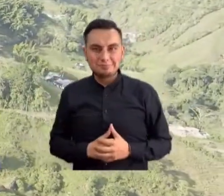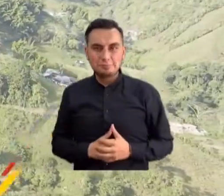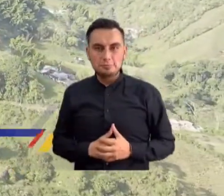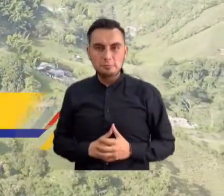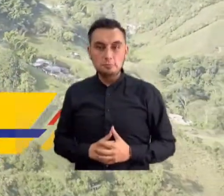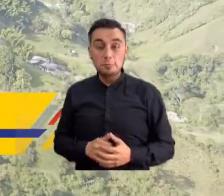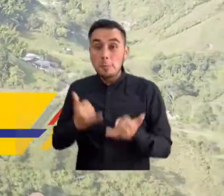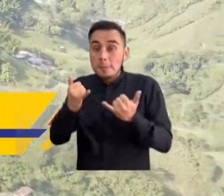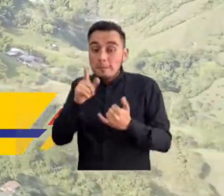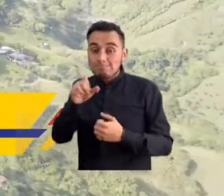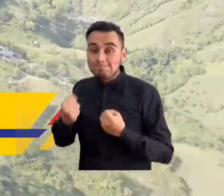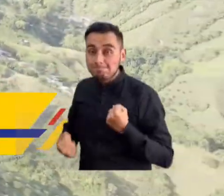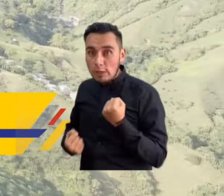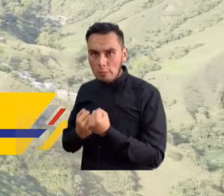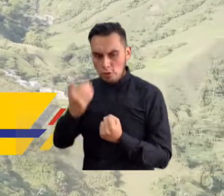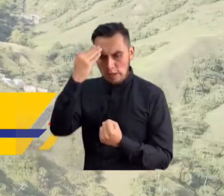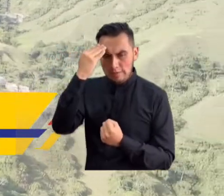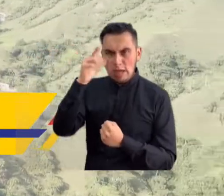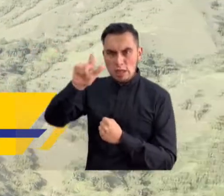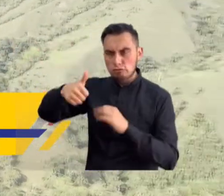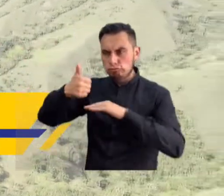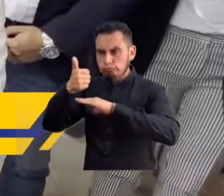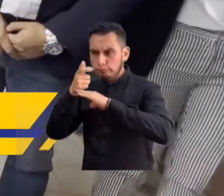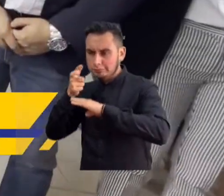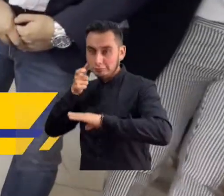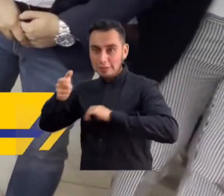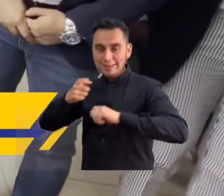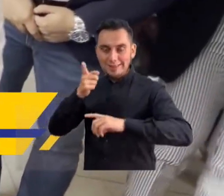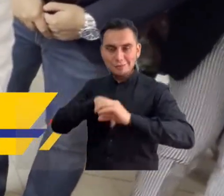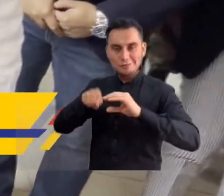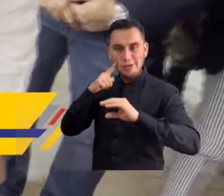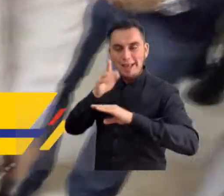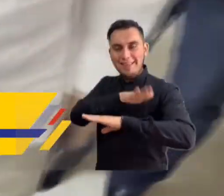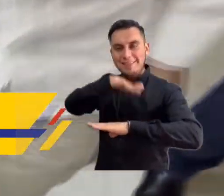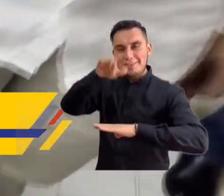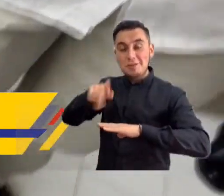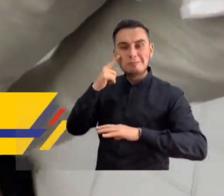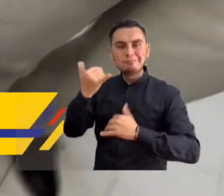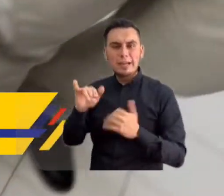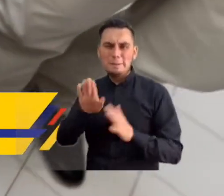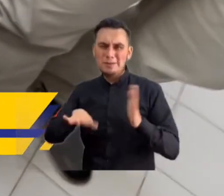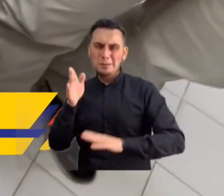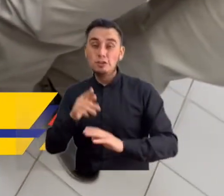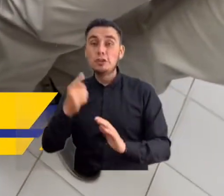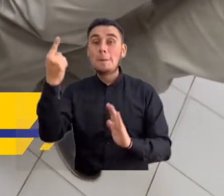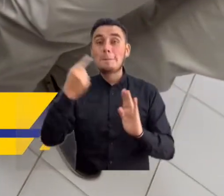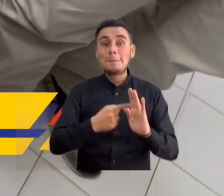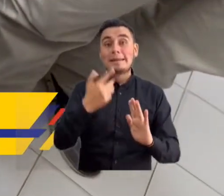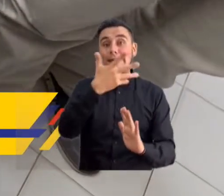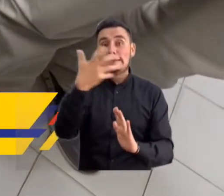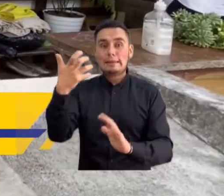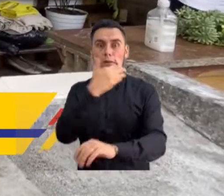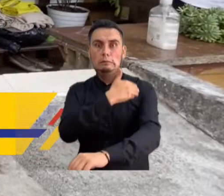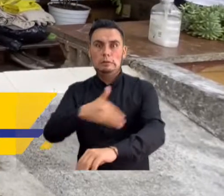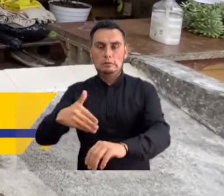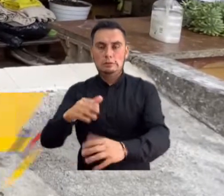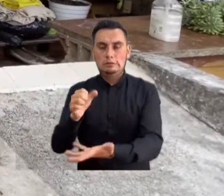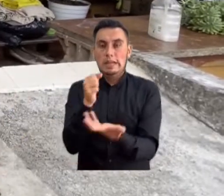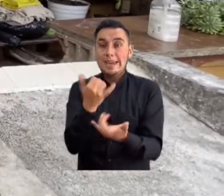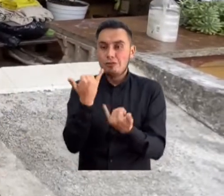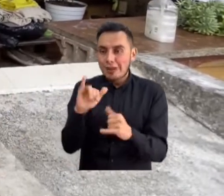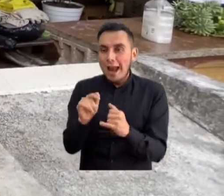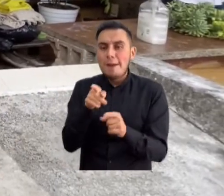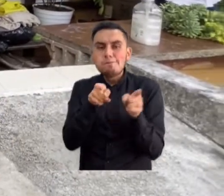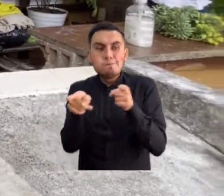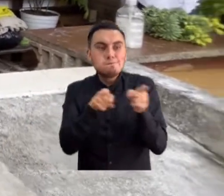La obra, que contó con el apoyo de la gerencia departamental de la Contraloría en Antioquia, costó cerca de 1.500 millones de pesos y hoy